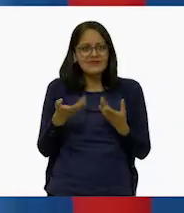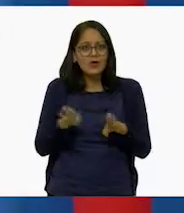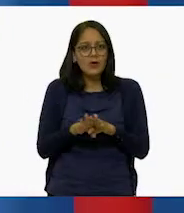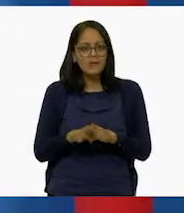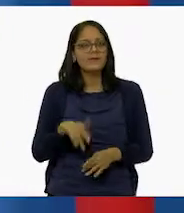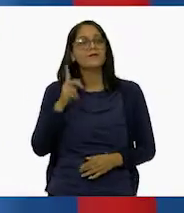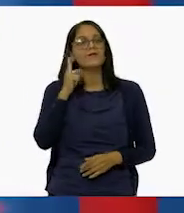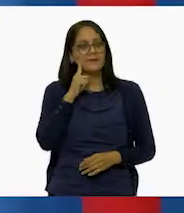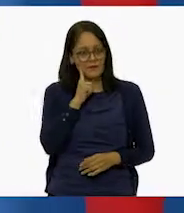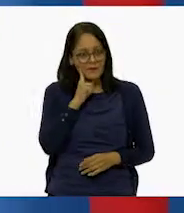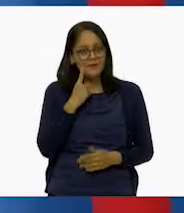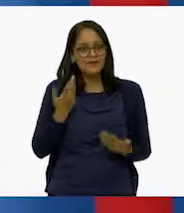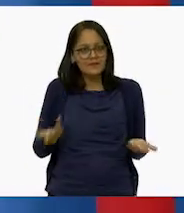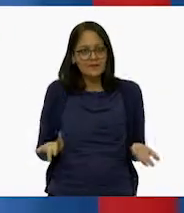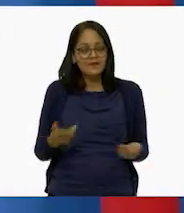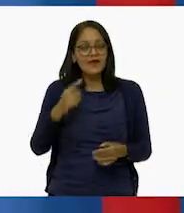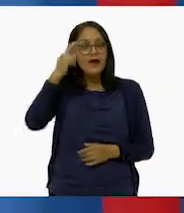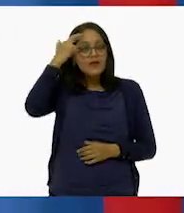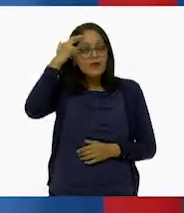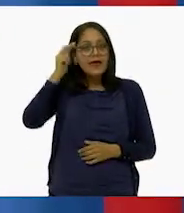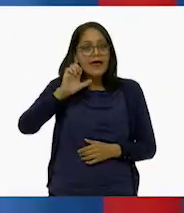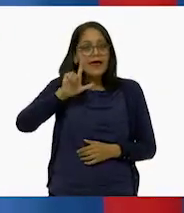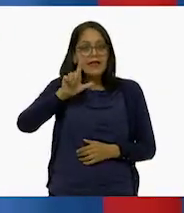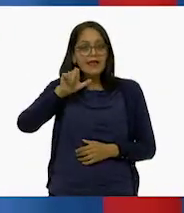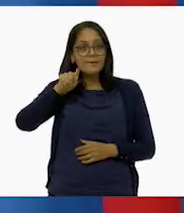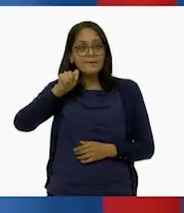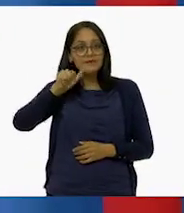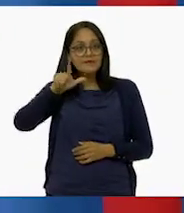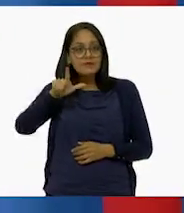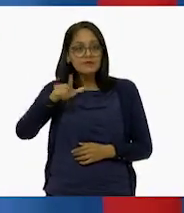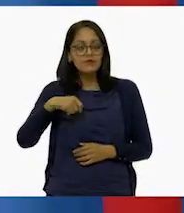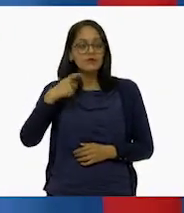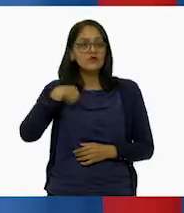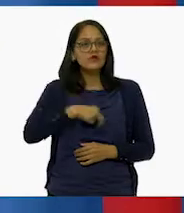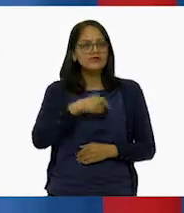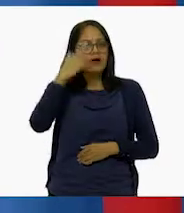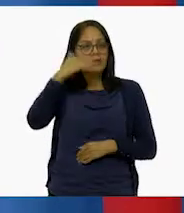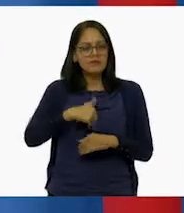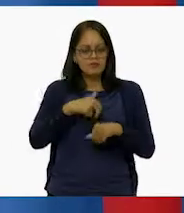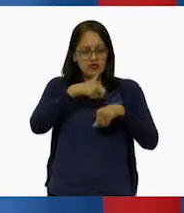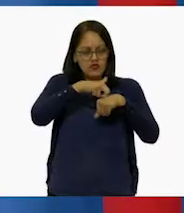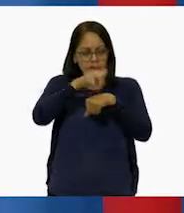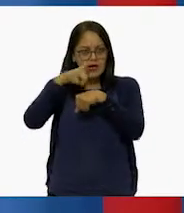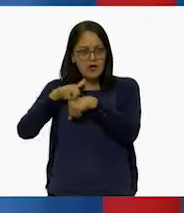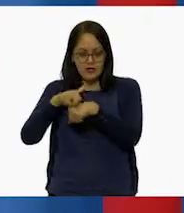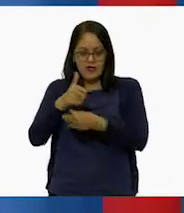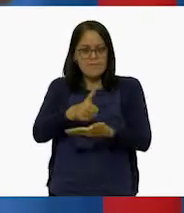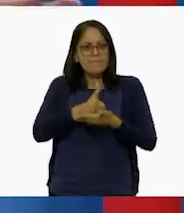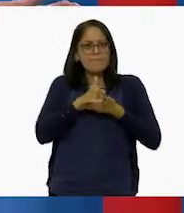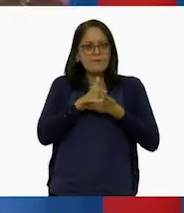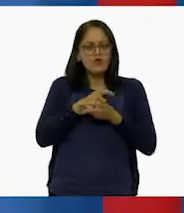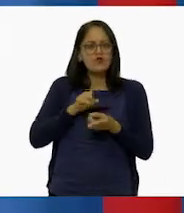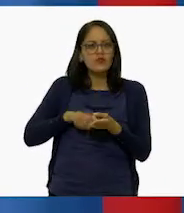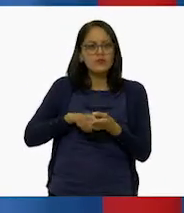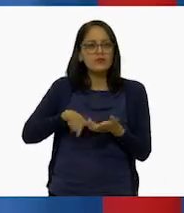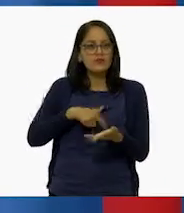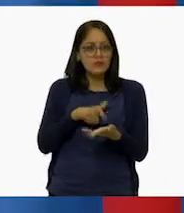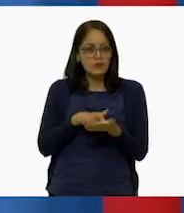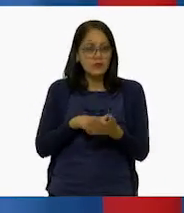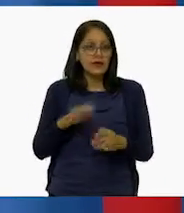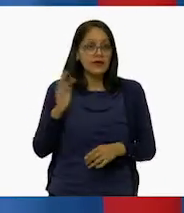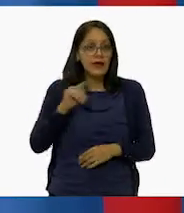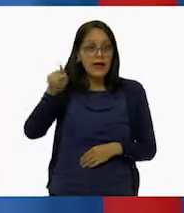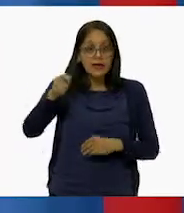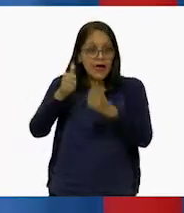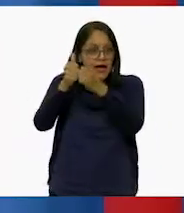Elemental, mi querida Larisa. Con ellas sabremos dónde está. En caso que no se esté